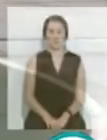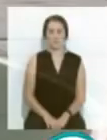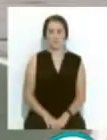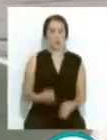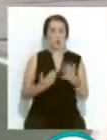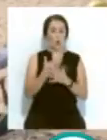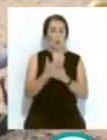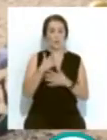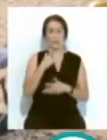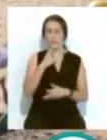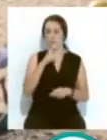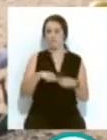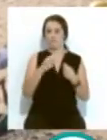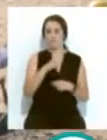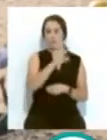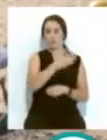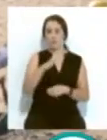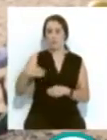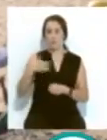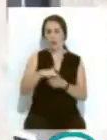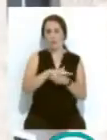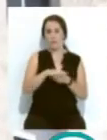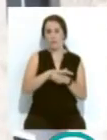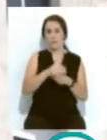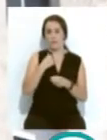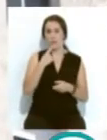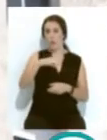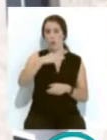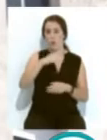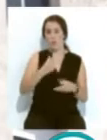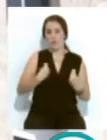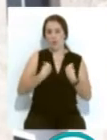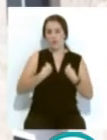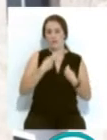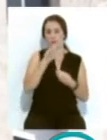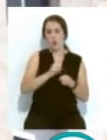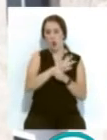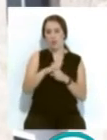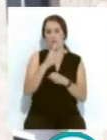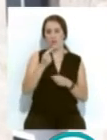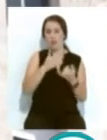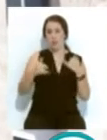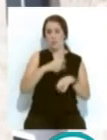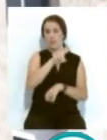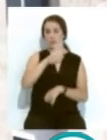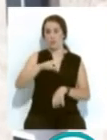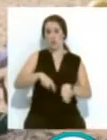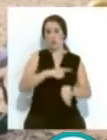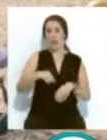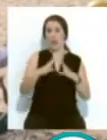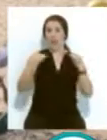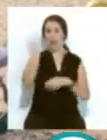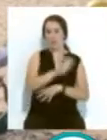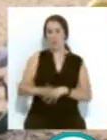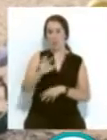Jornada trágica con tres fallecimientos en la provincia... ...que son las únicas víctimas por coronavirus... ...en las últimas 24 horas en